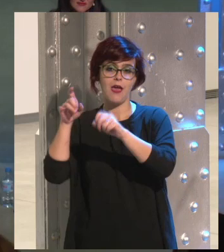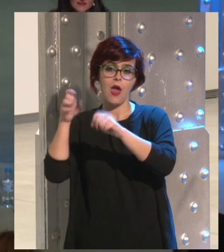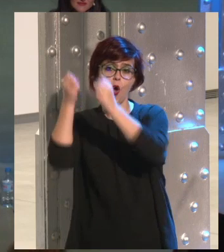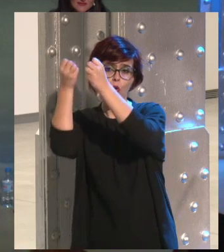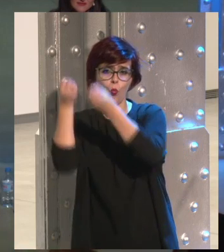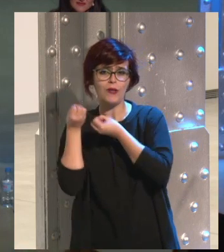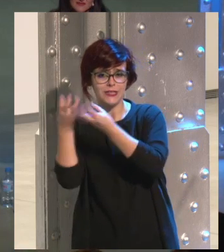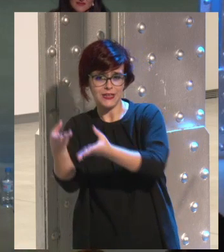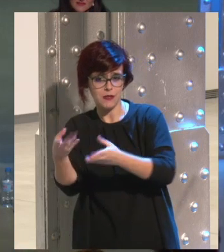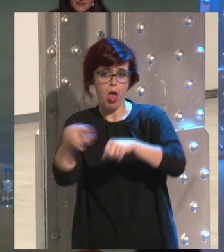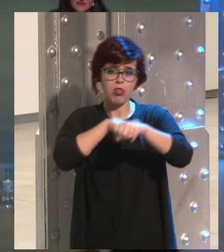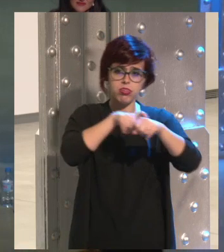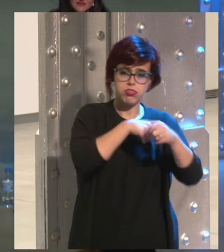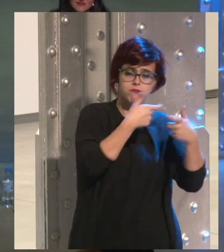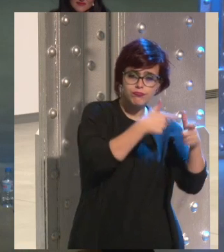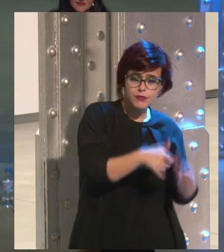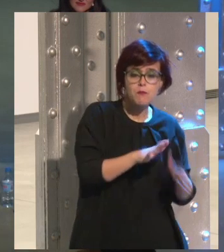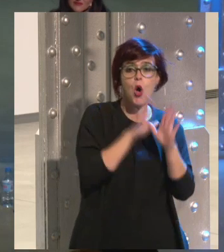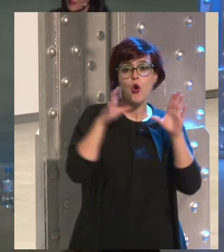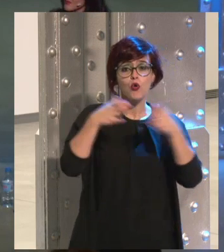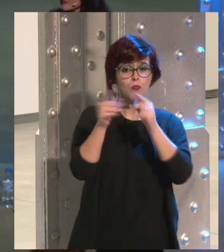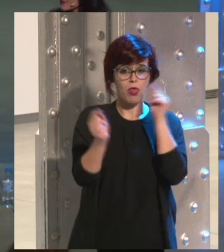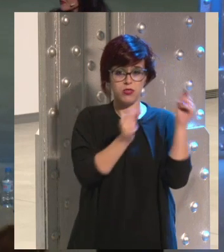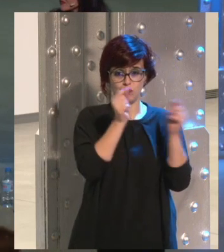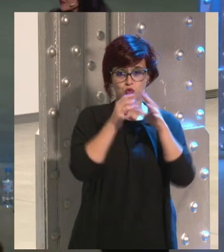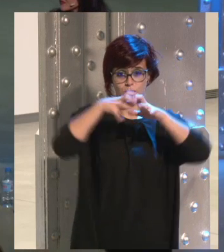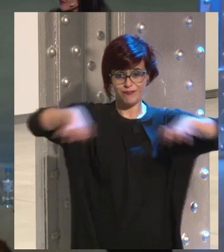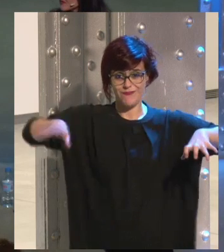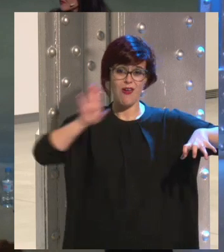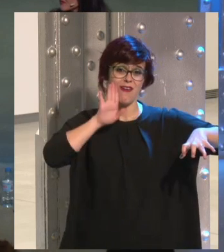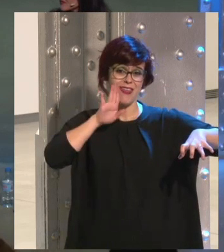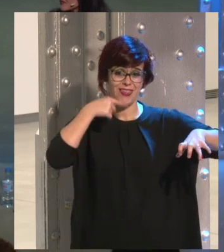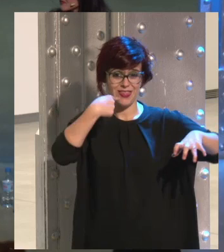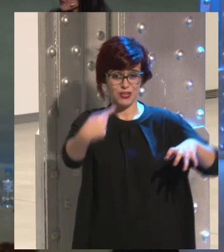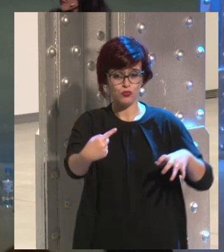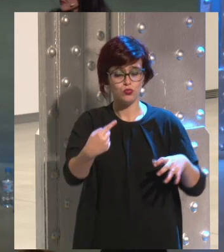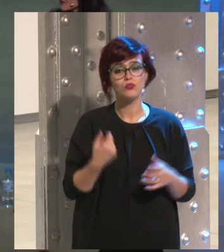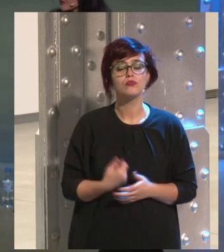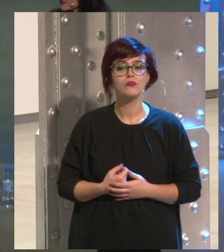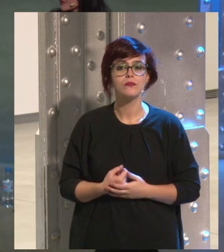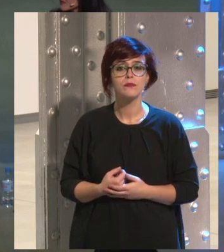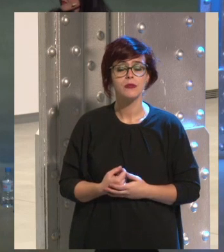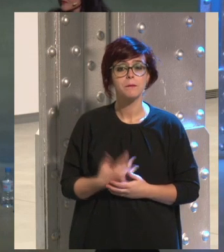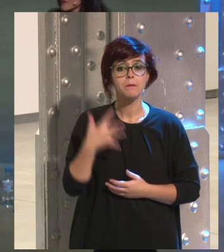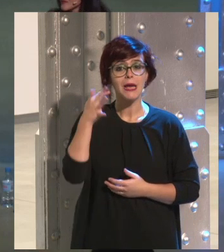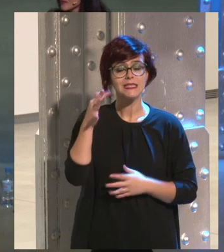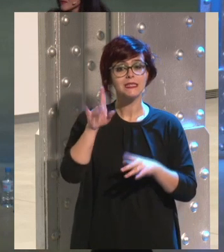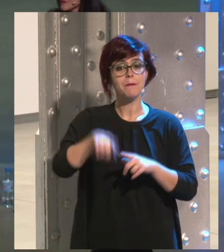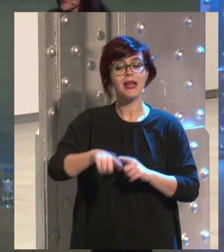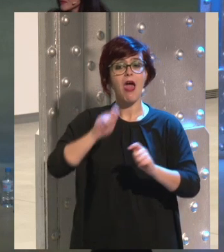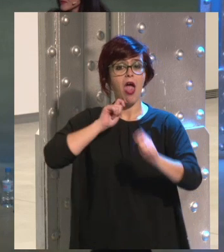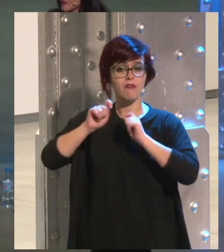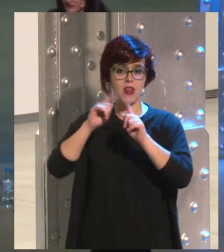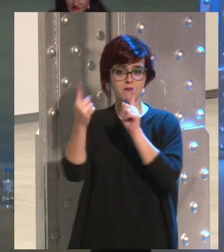Entonces, bueno, hemos podido hacer tanto grupo de discusión, que hicimos dos, como hemos comentado, como he comentado antes, hicimos también entrevista